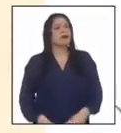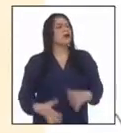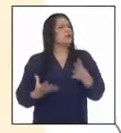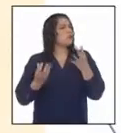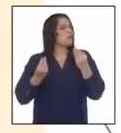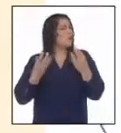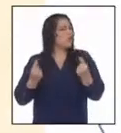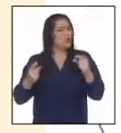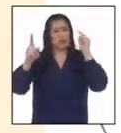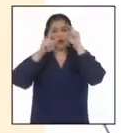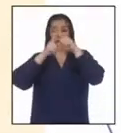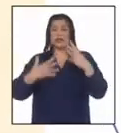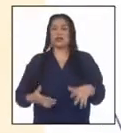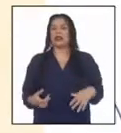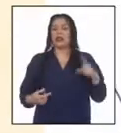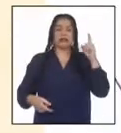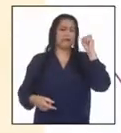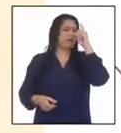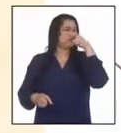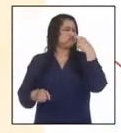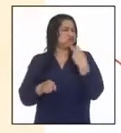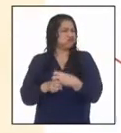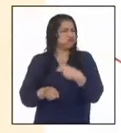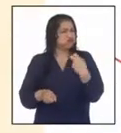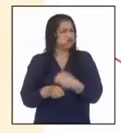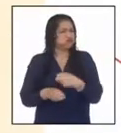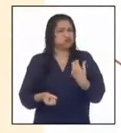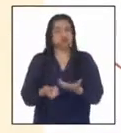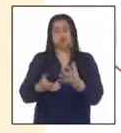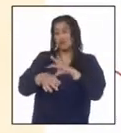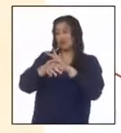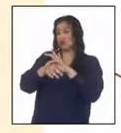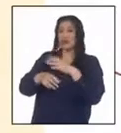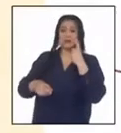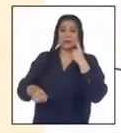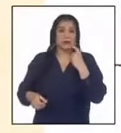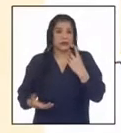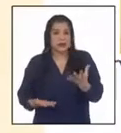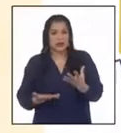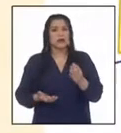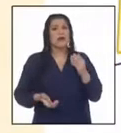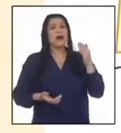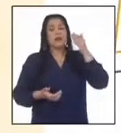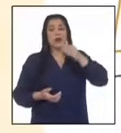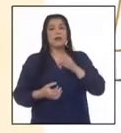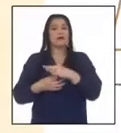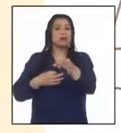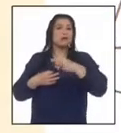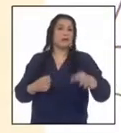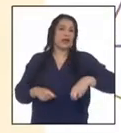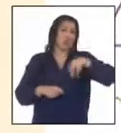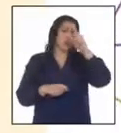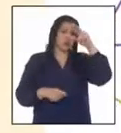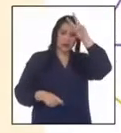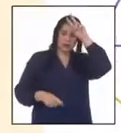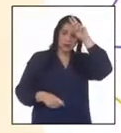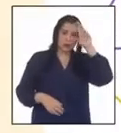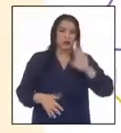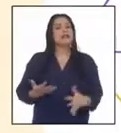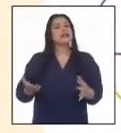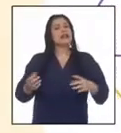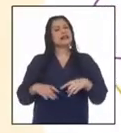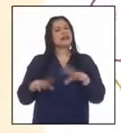Muchos. Era dura la realidad a la que se enfrentaban las y los médicos en las provincias del norte del país que eran